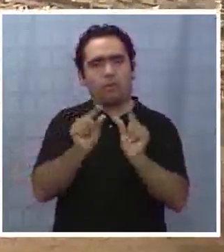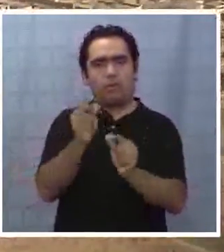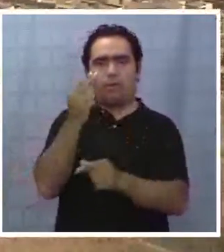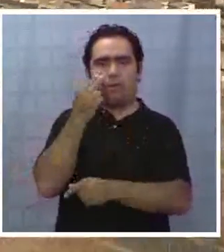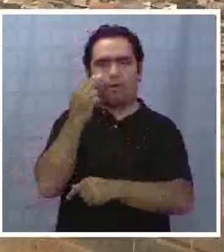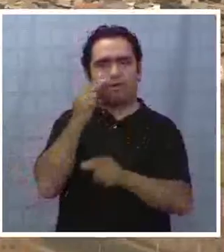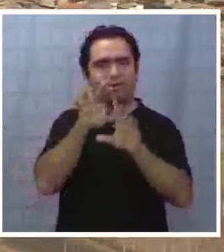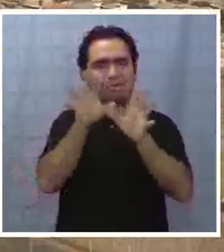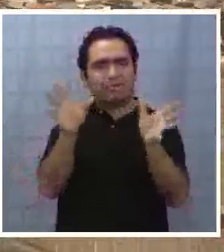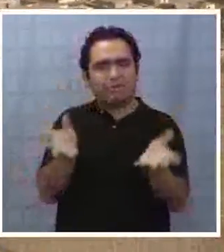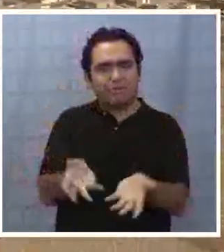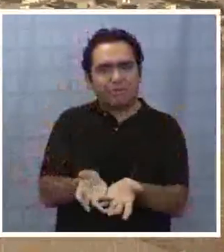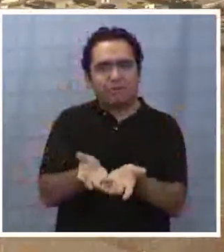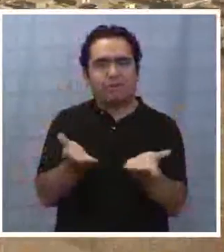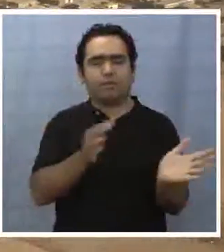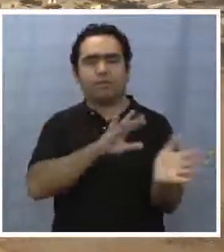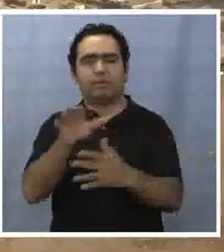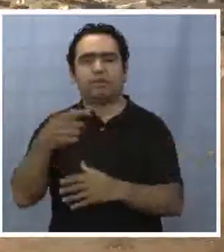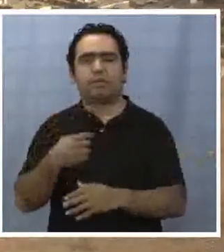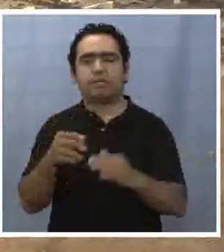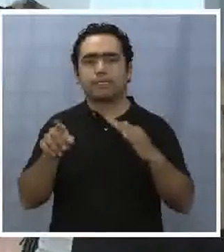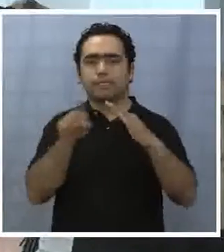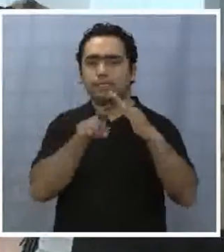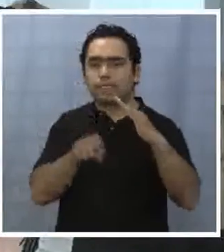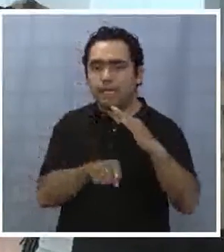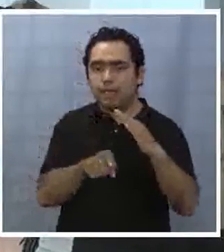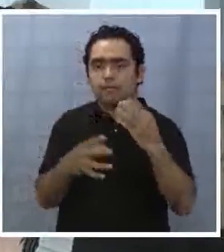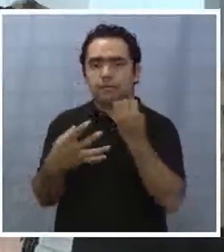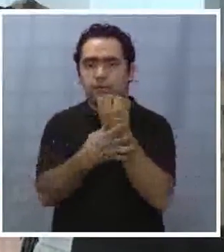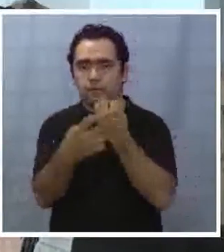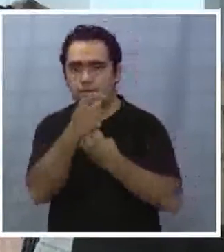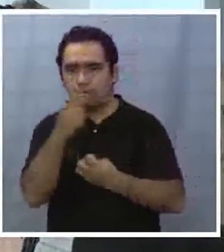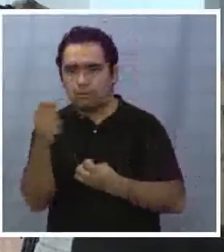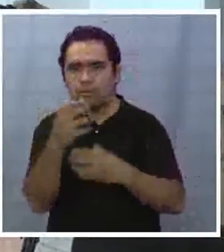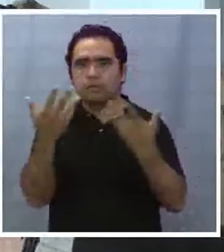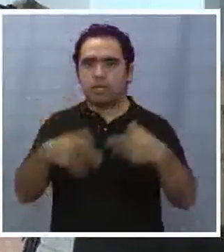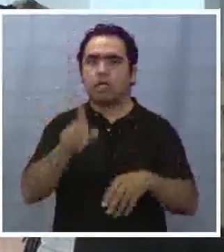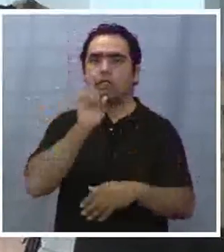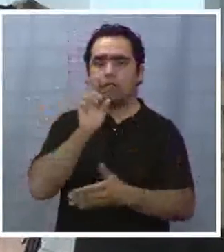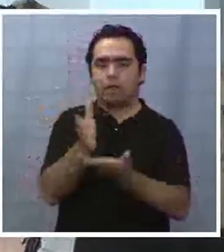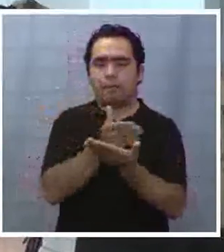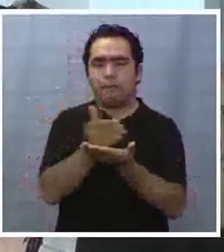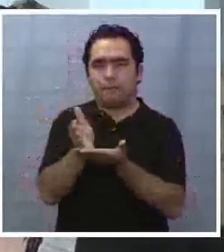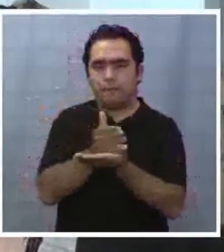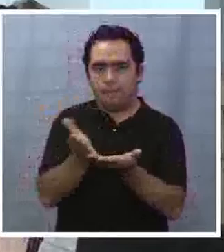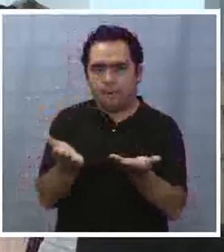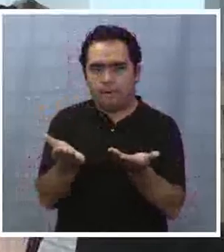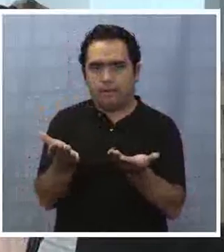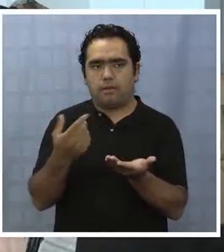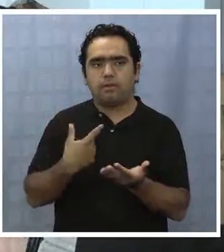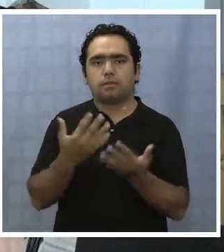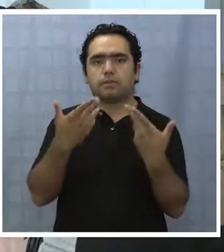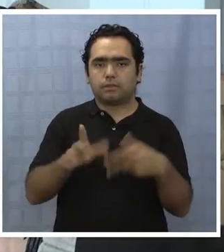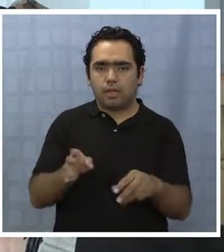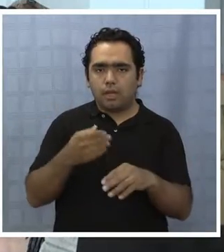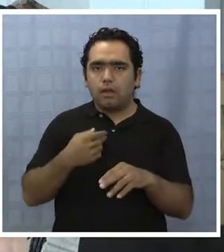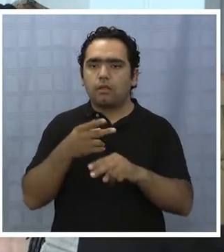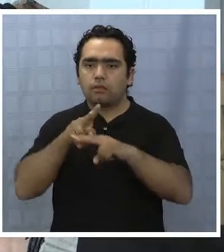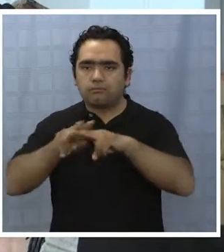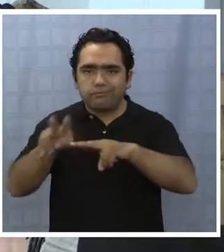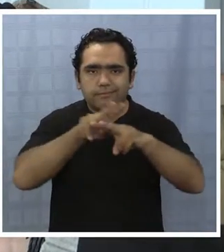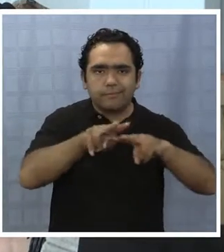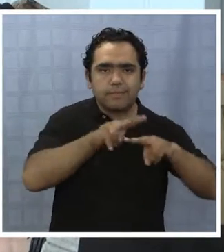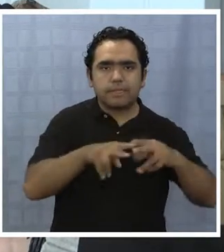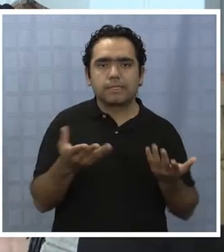en el mundo. Y el Servio Regional ya tiene un cuadro normativo que está en proceso de aprobarse, pero que ya se está aplicando en cualquier caso,